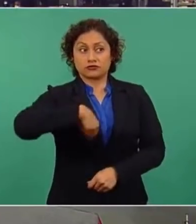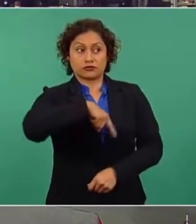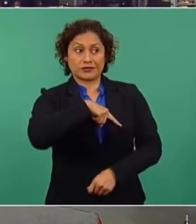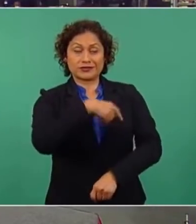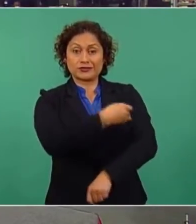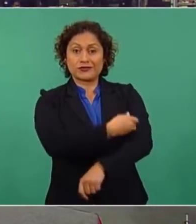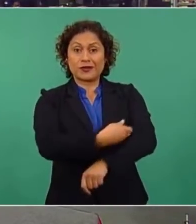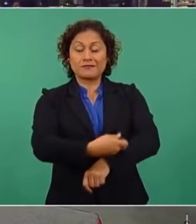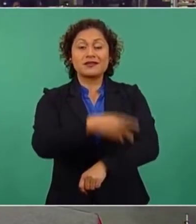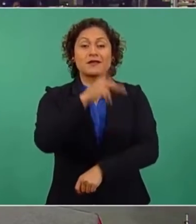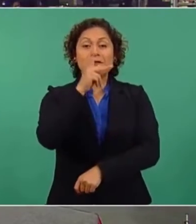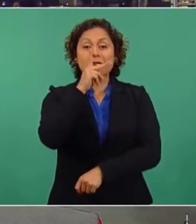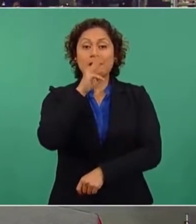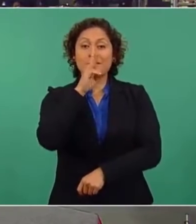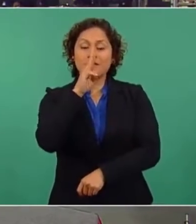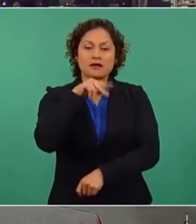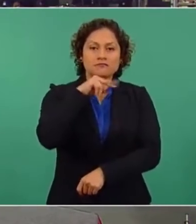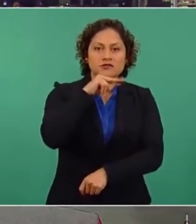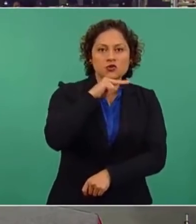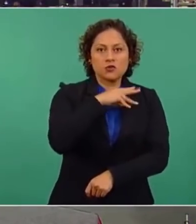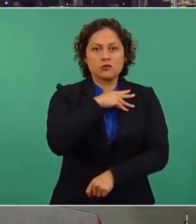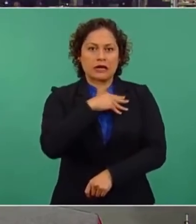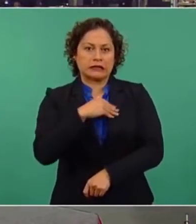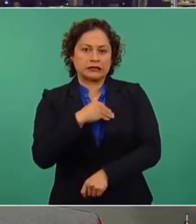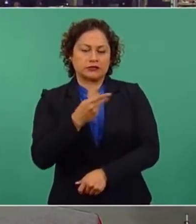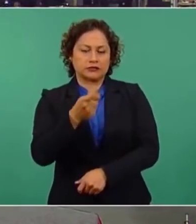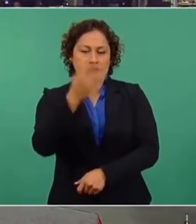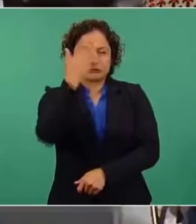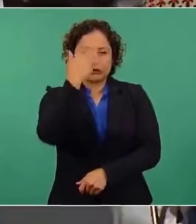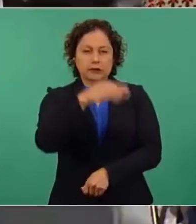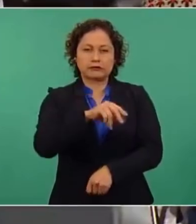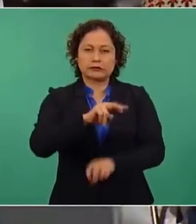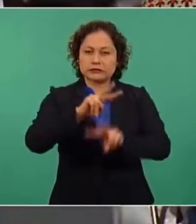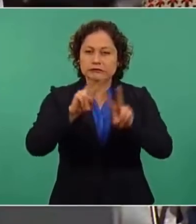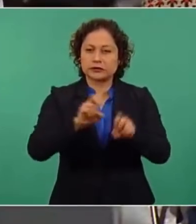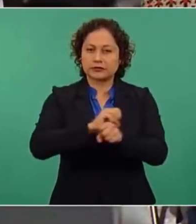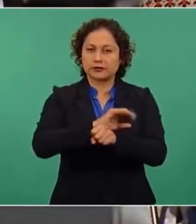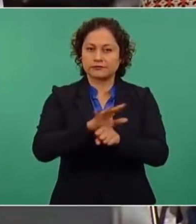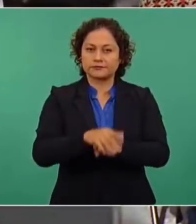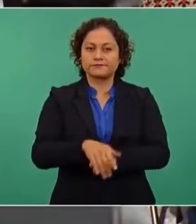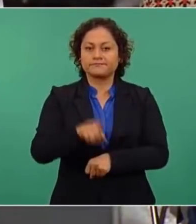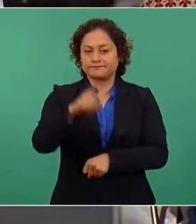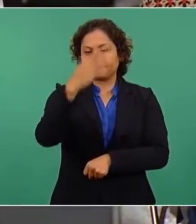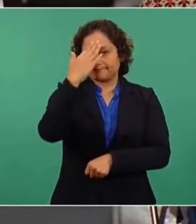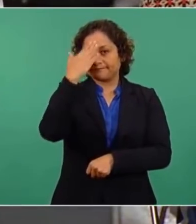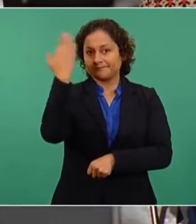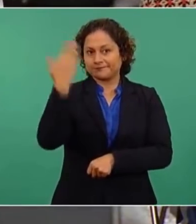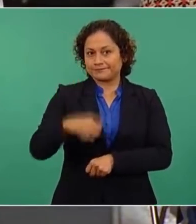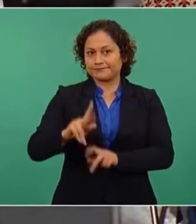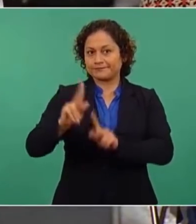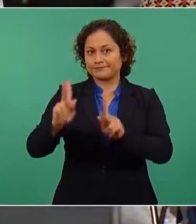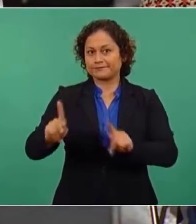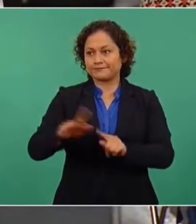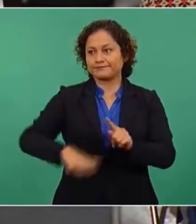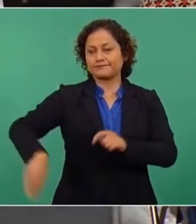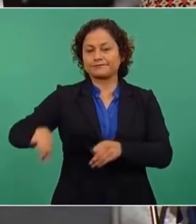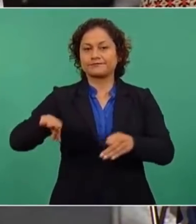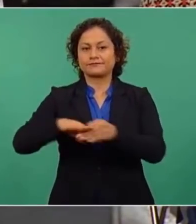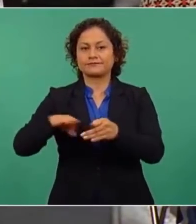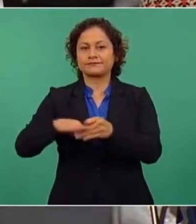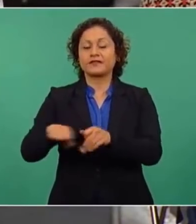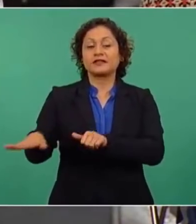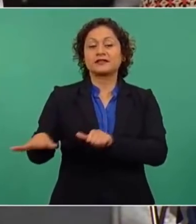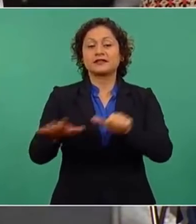hijos por el tema de la pandemia por el coronavirus. En la costa, como usted sabe, tenemos 650 escuelas de nivel